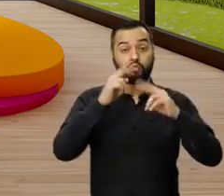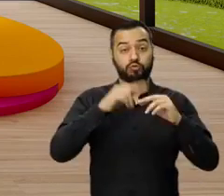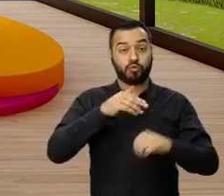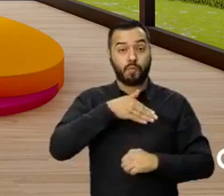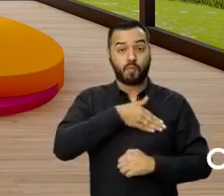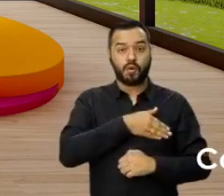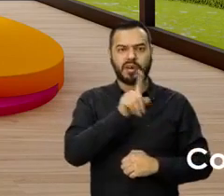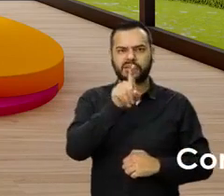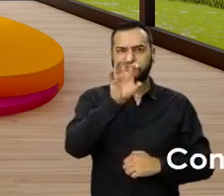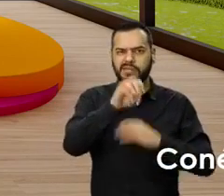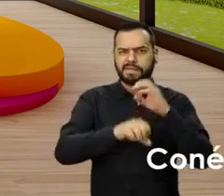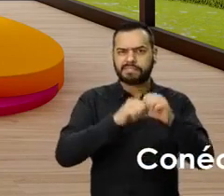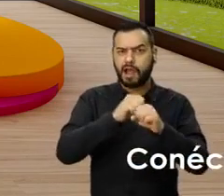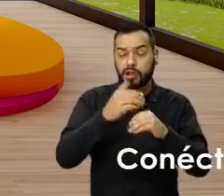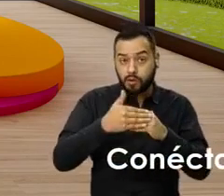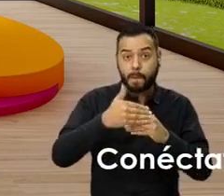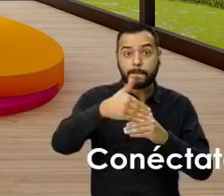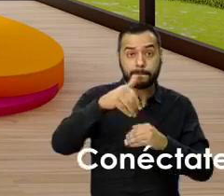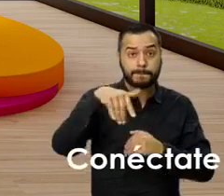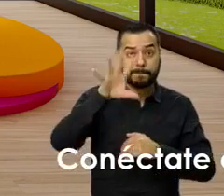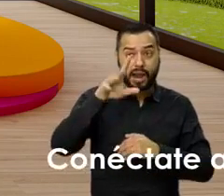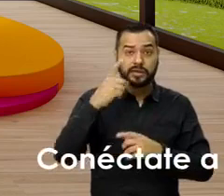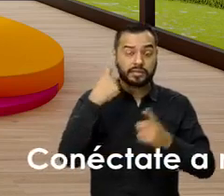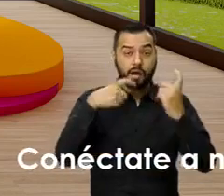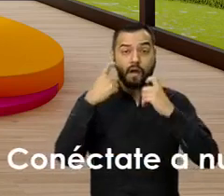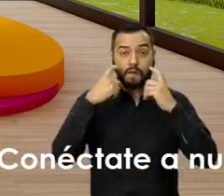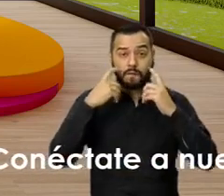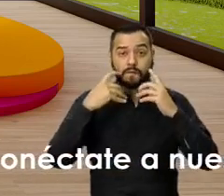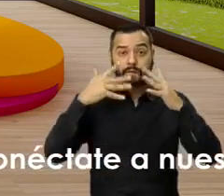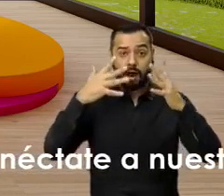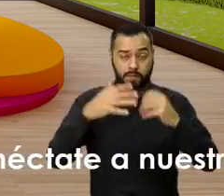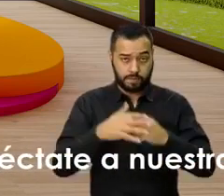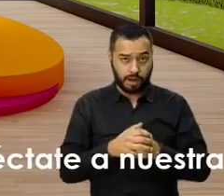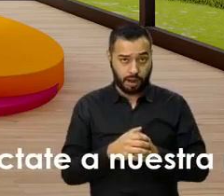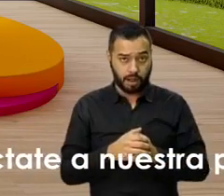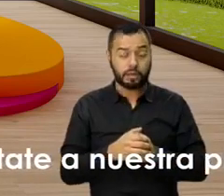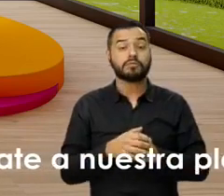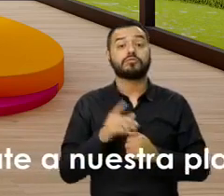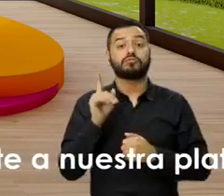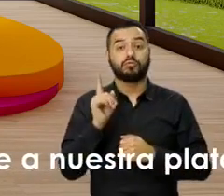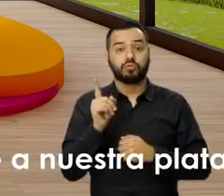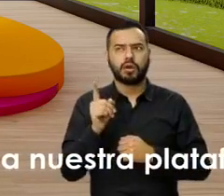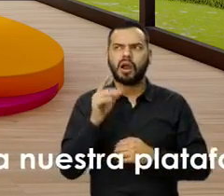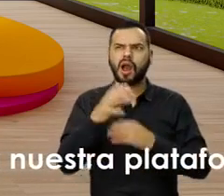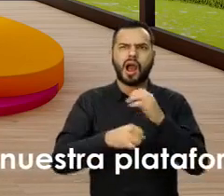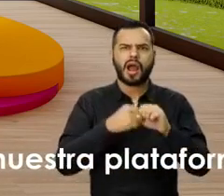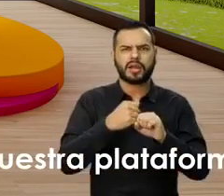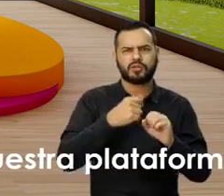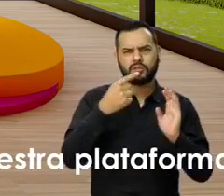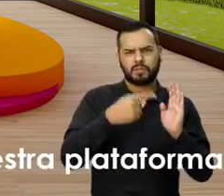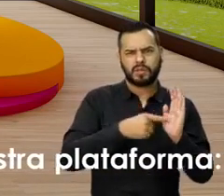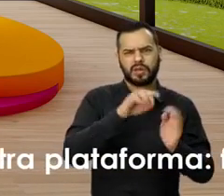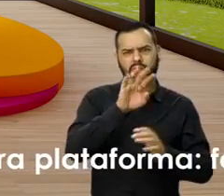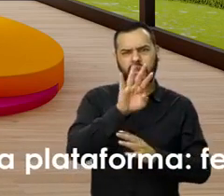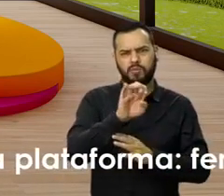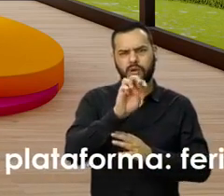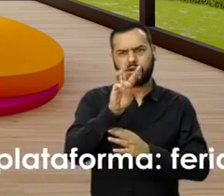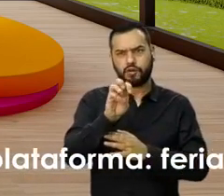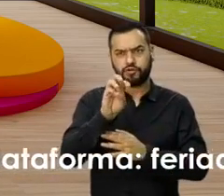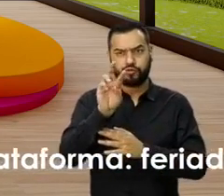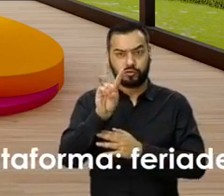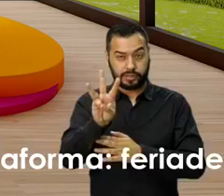tiene más de 60 años de reconocimiento en el mercado. Fue fundada en el año como CEPSA de 1983